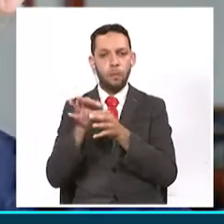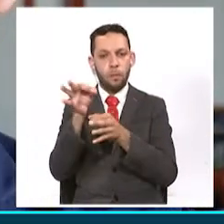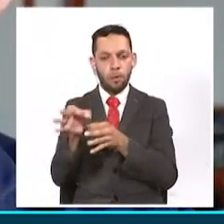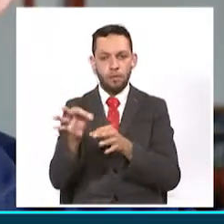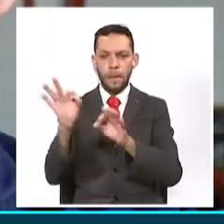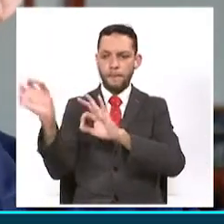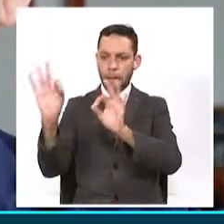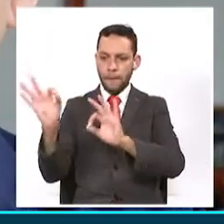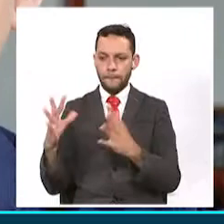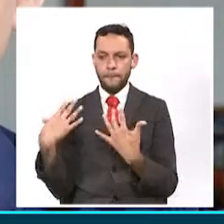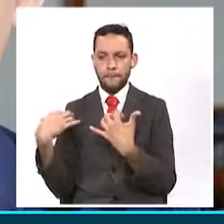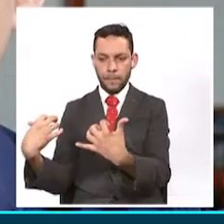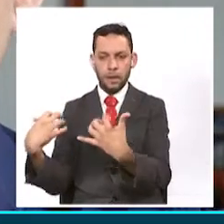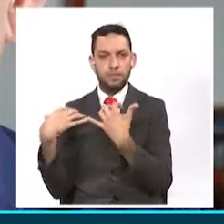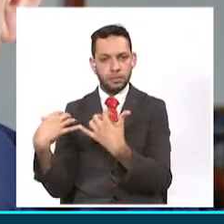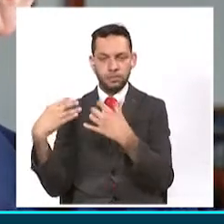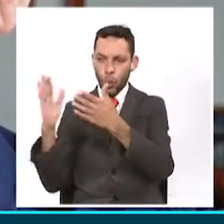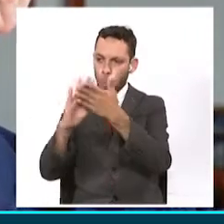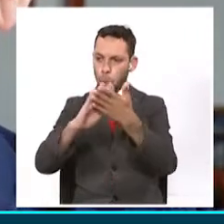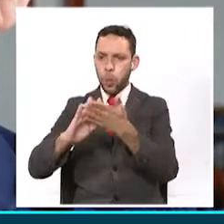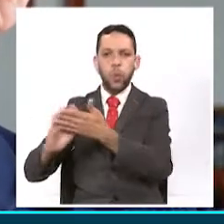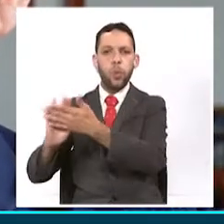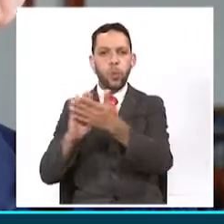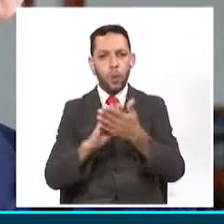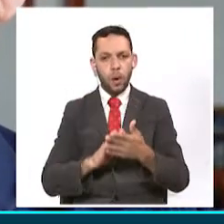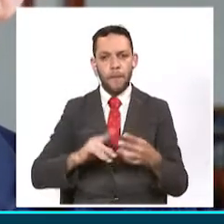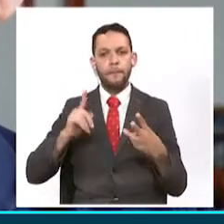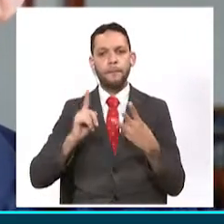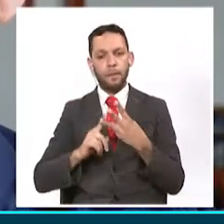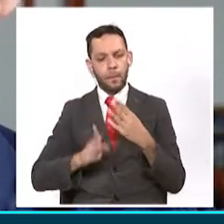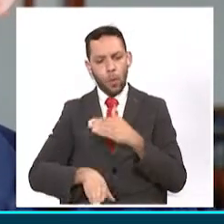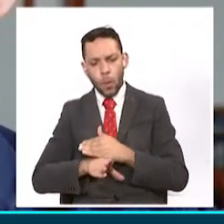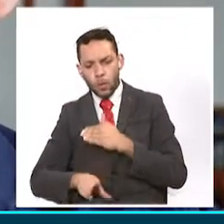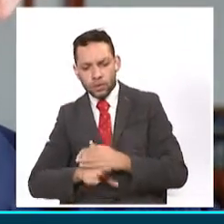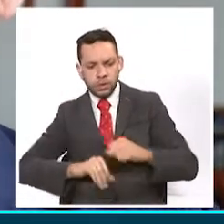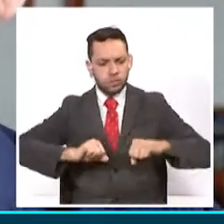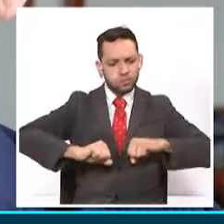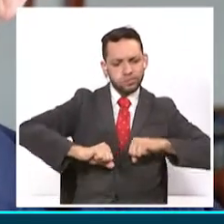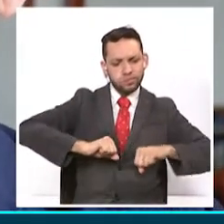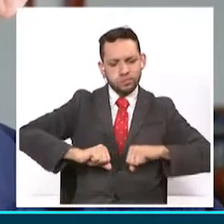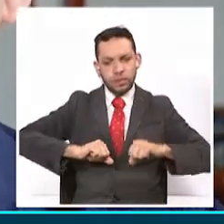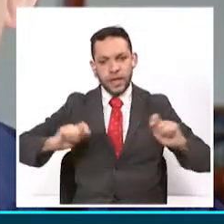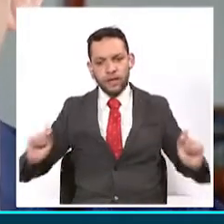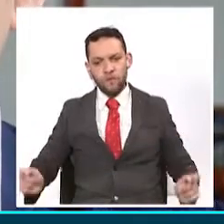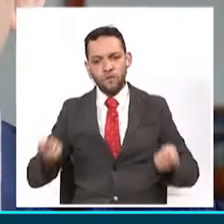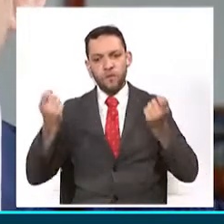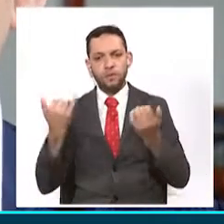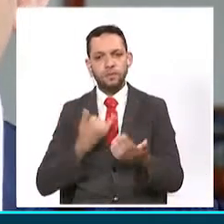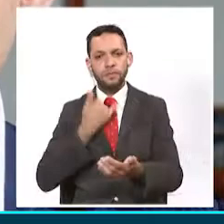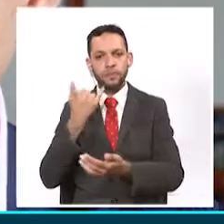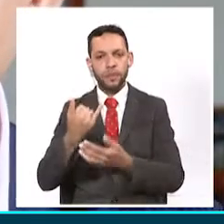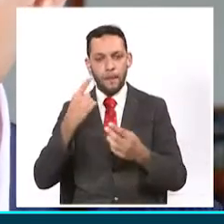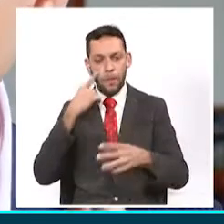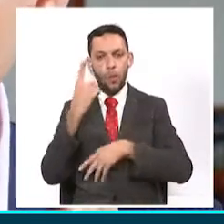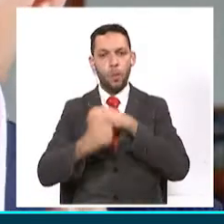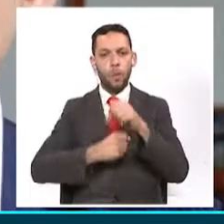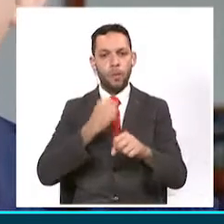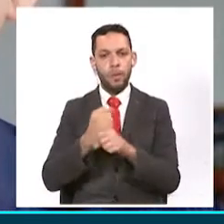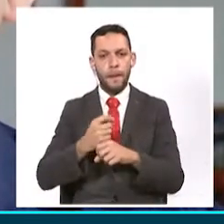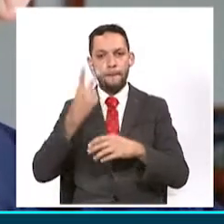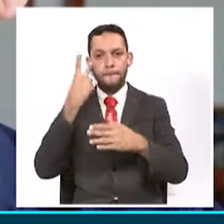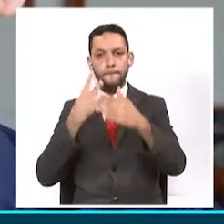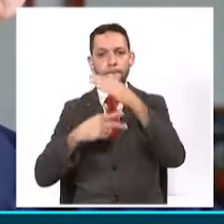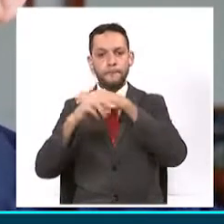los procesos no van a bajar en su entusiasmo y tendremos este año el enfoque mirando